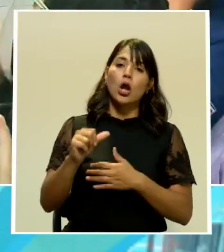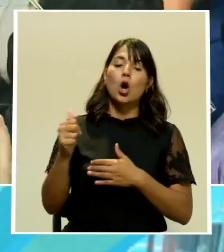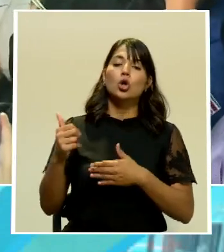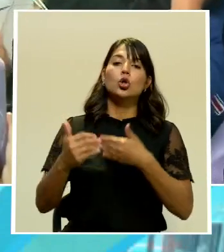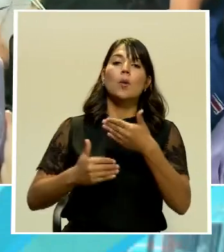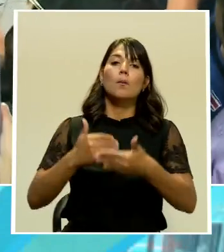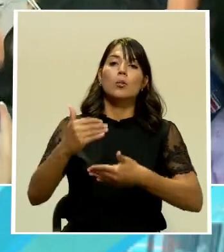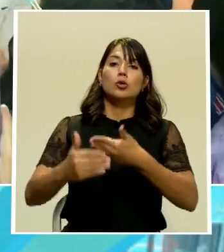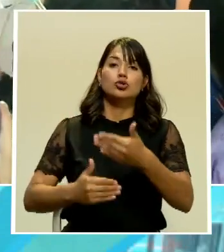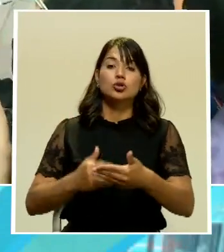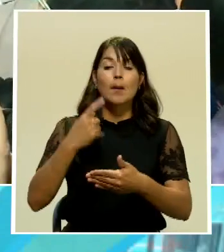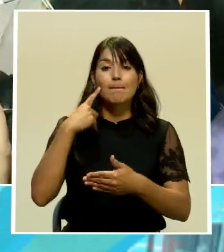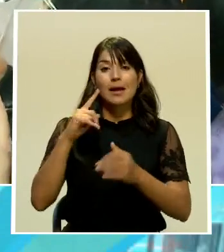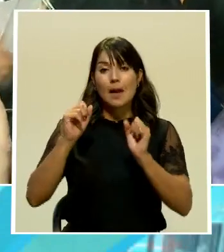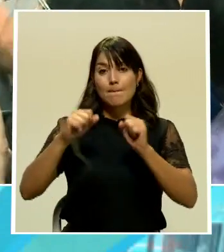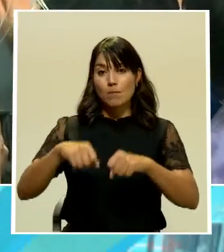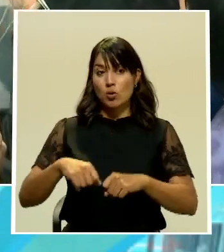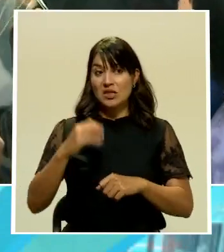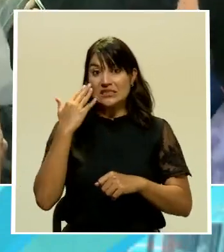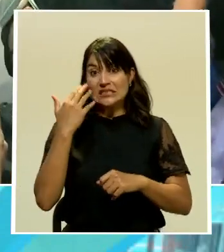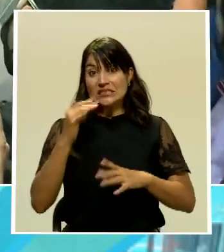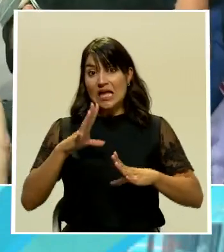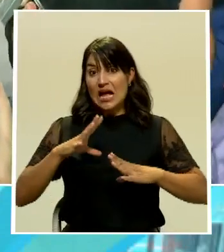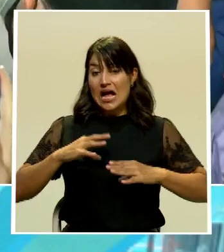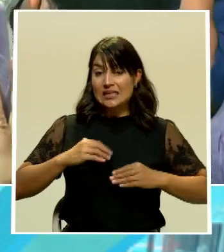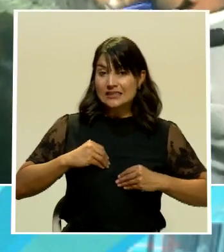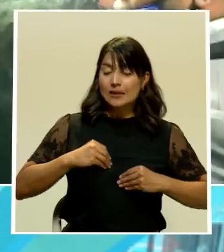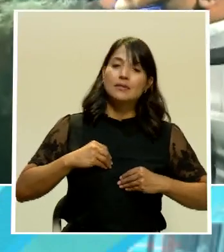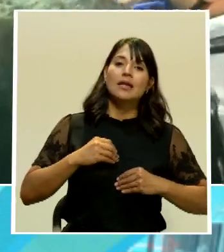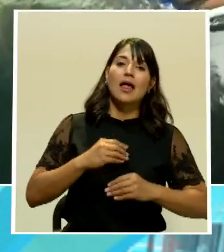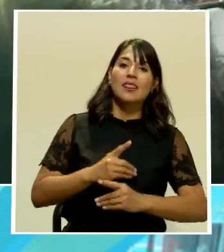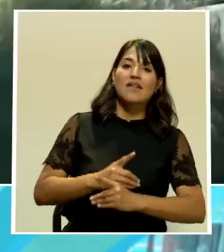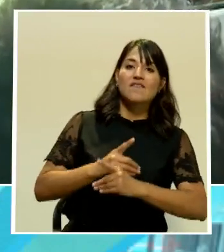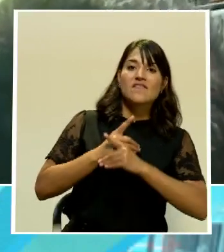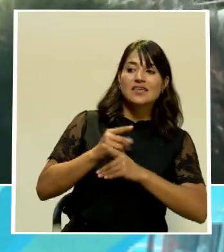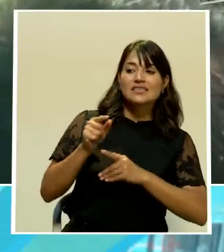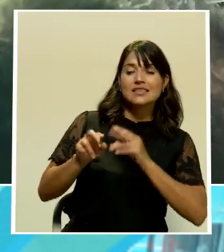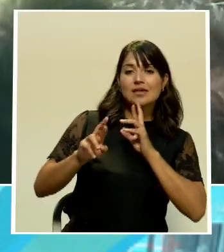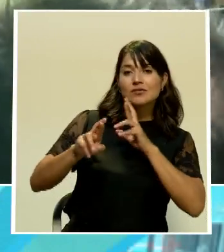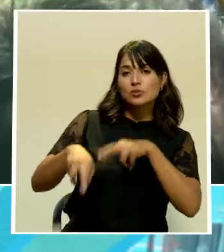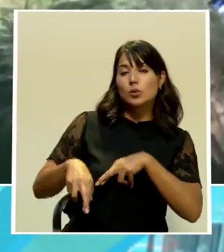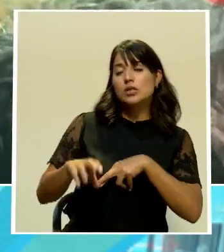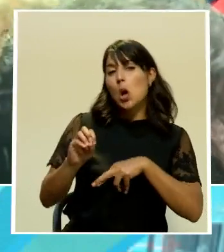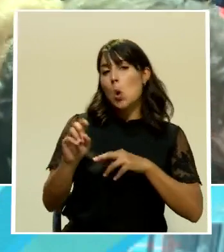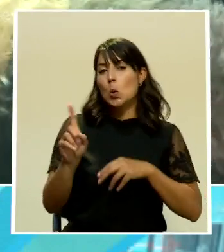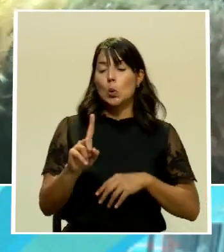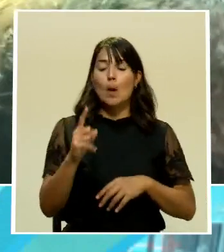sería la resolución de esta apelación que plantea la fiscalía escuchemos también lo que dijo el abogado